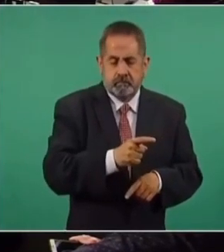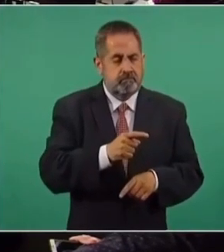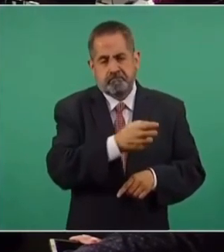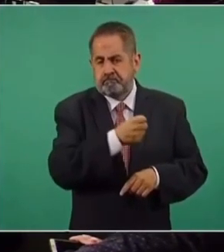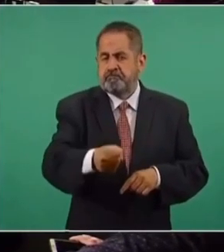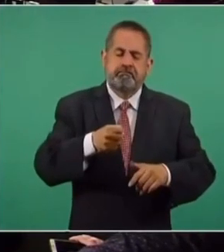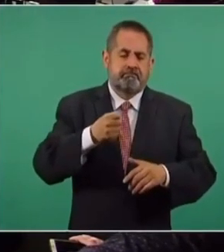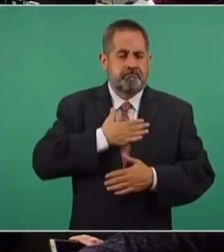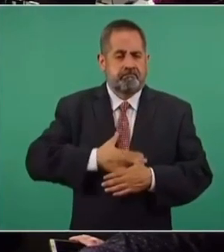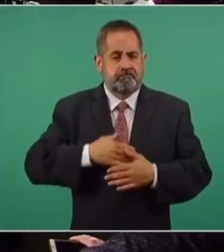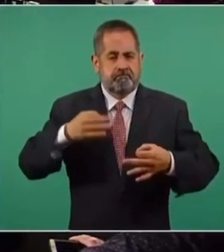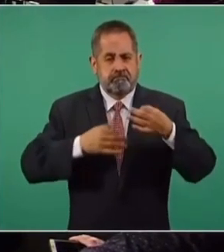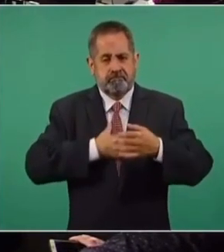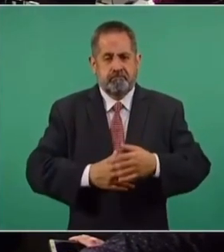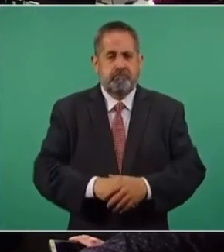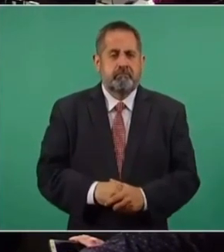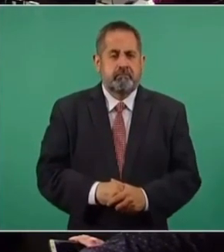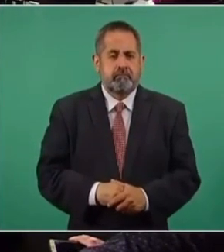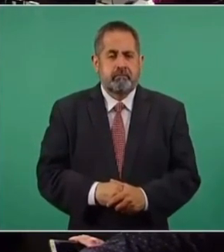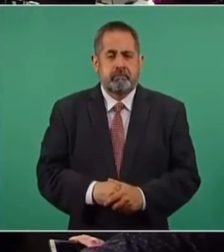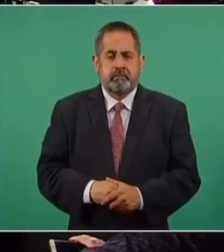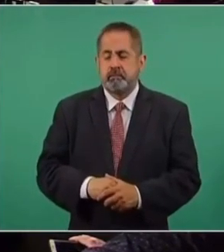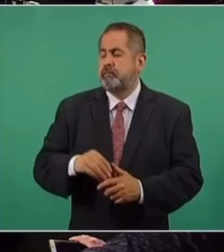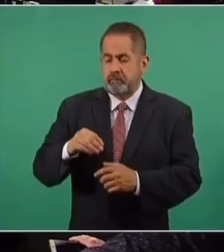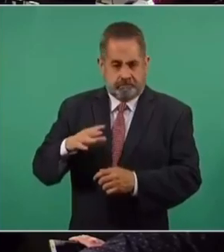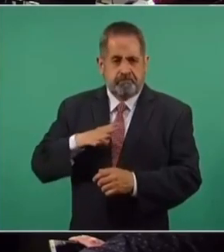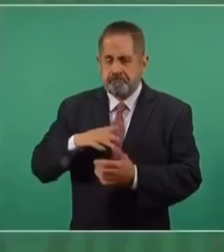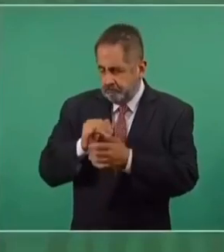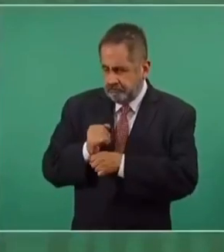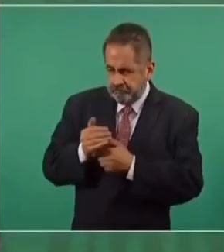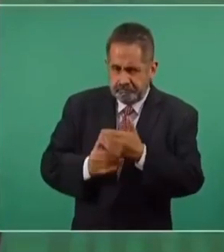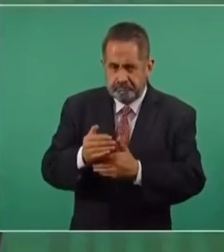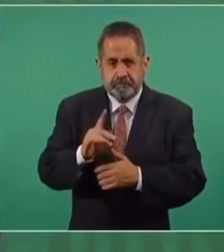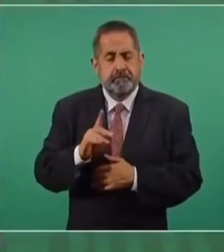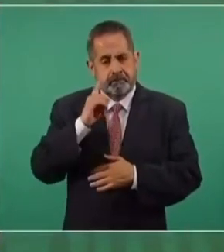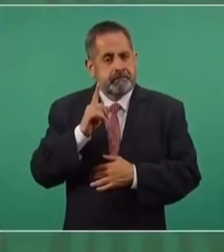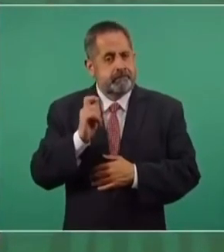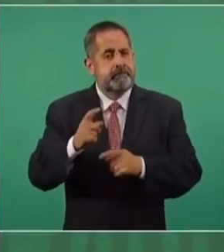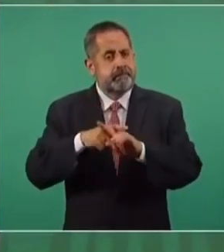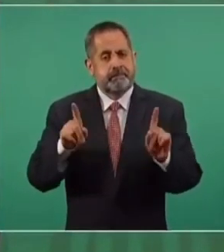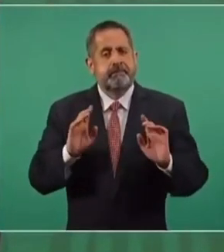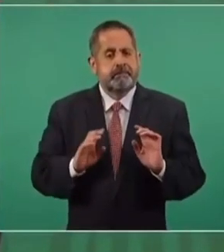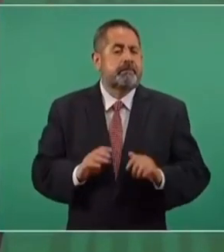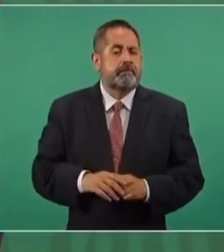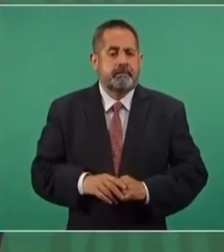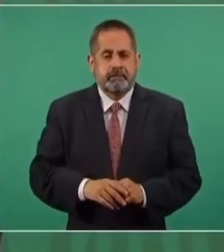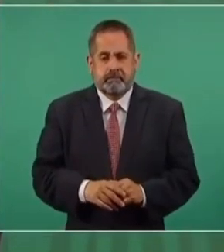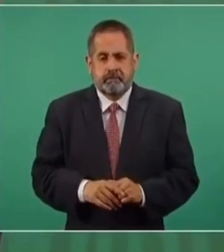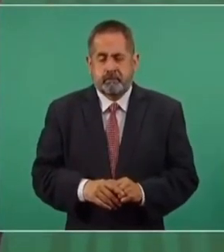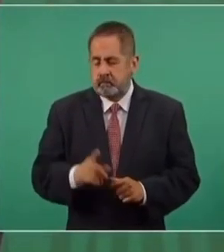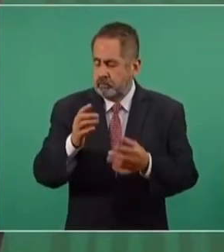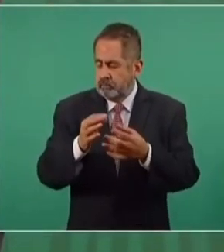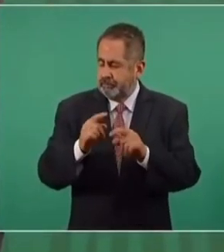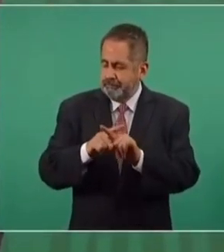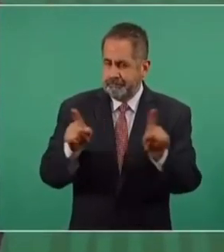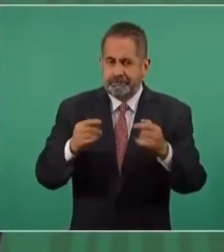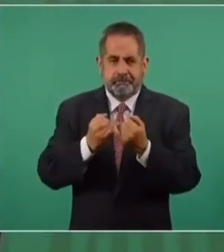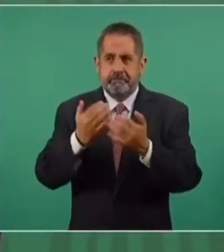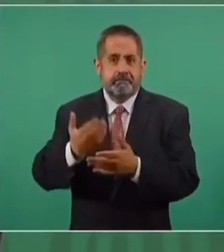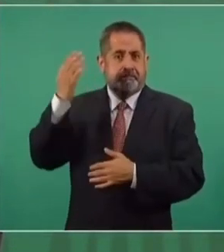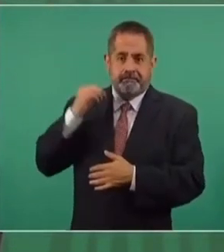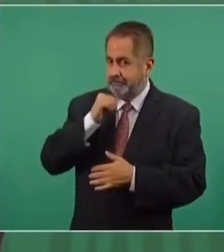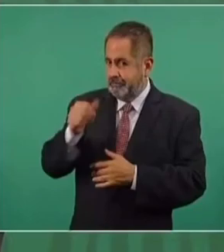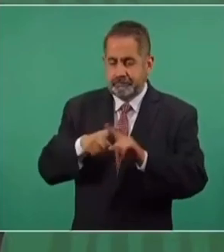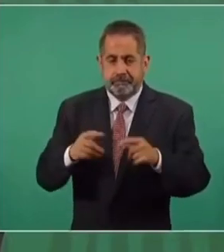justicia. En todos los casos hay avances. Esa es una diferencia importantísima, sustancial.